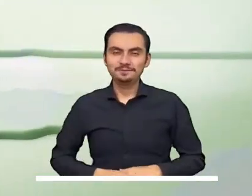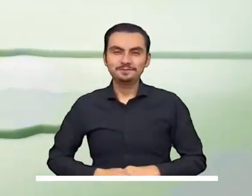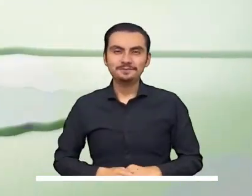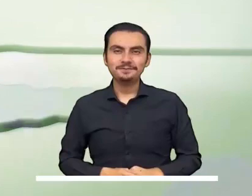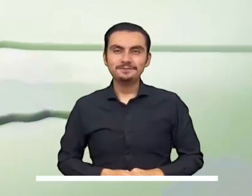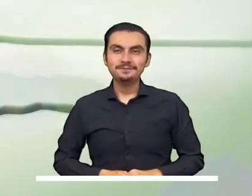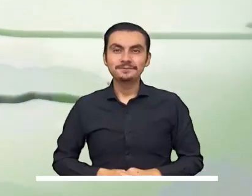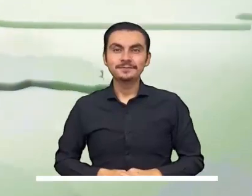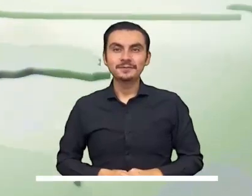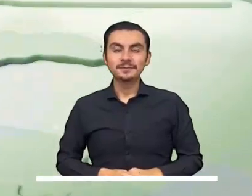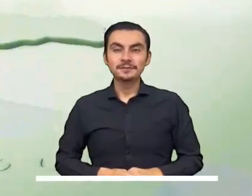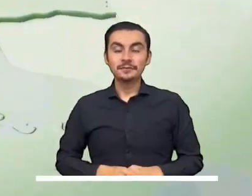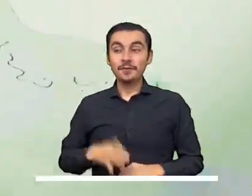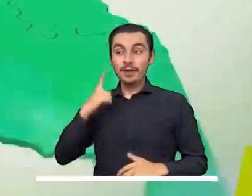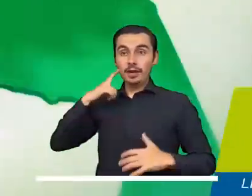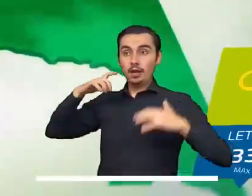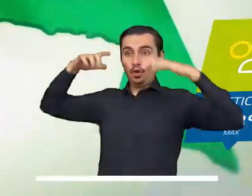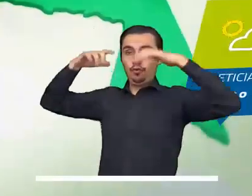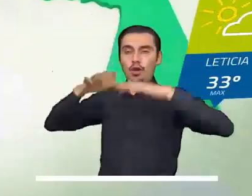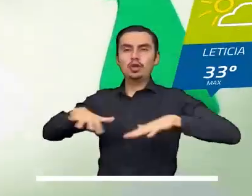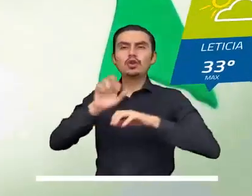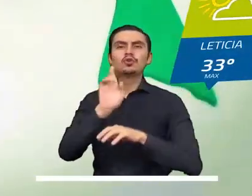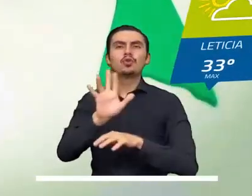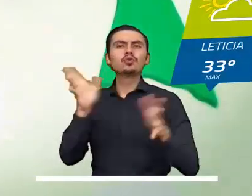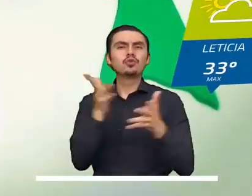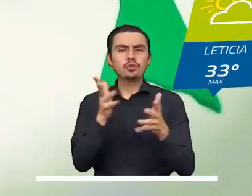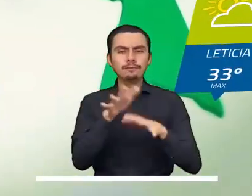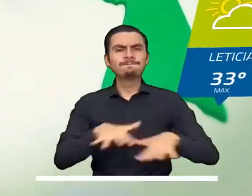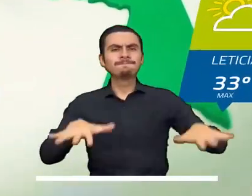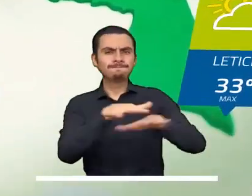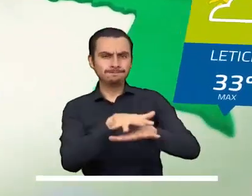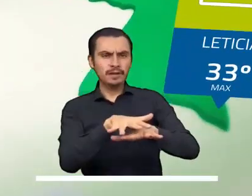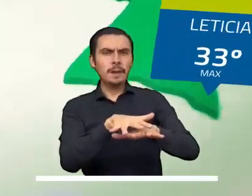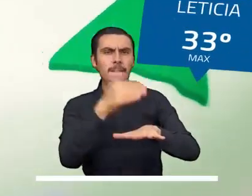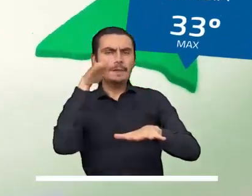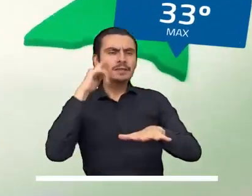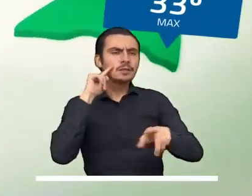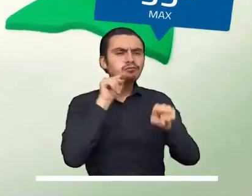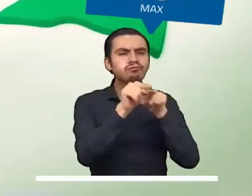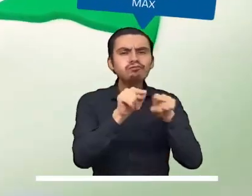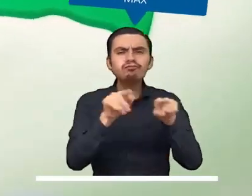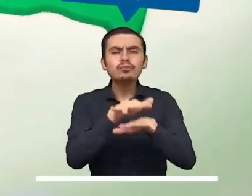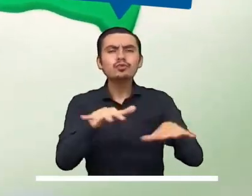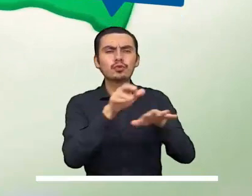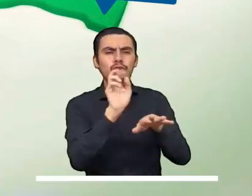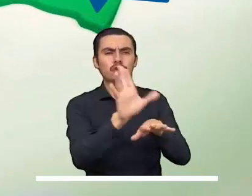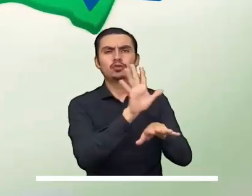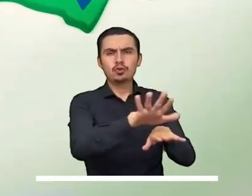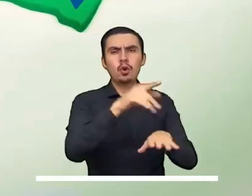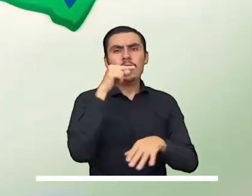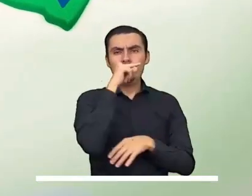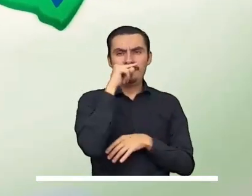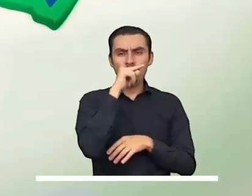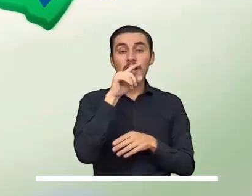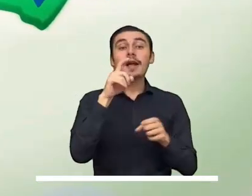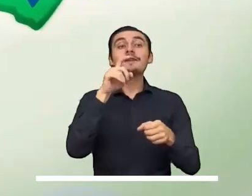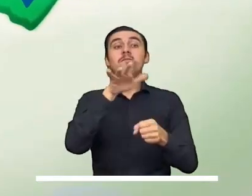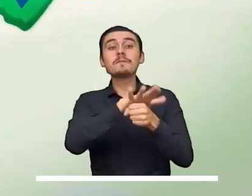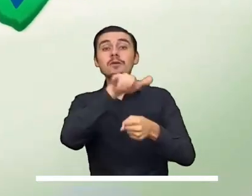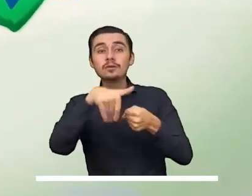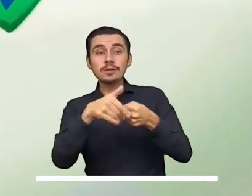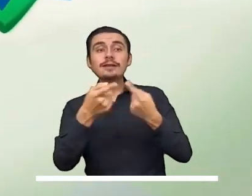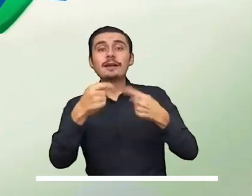Las precipitaciones del sur del país serían esporádicas y se concentrarían en el oriente de Amazonas, Baupés y Guainía.